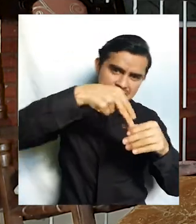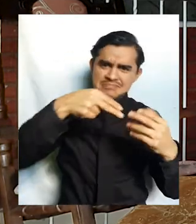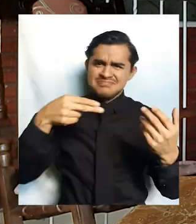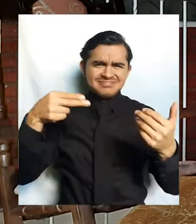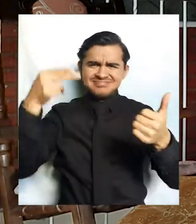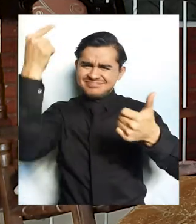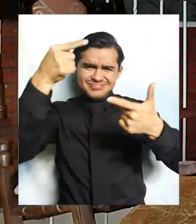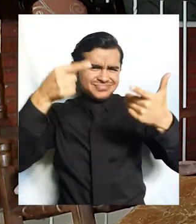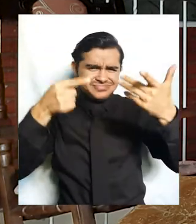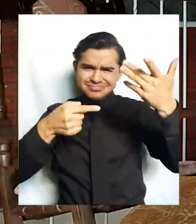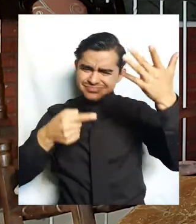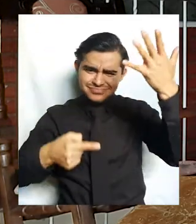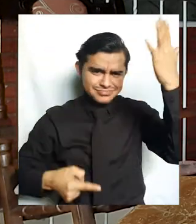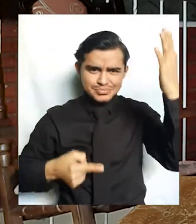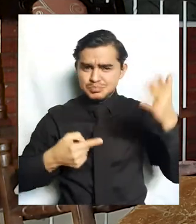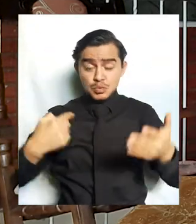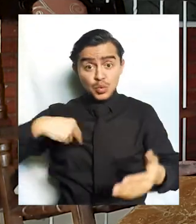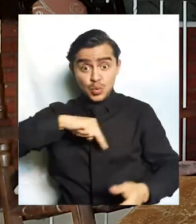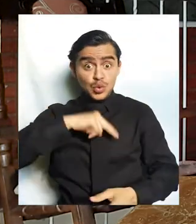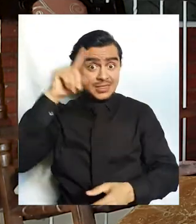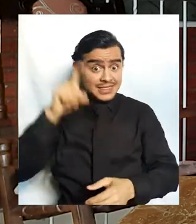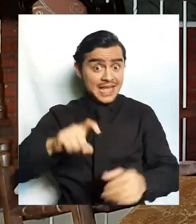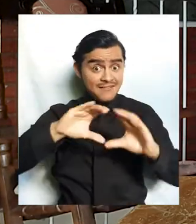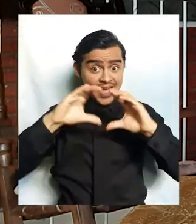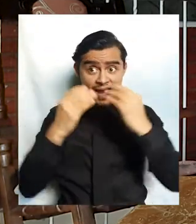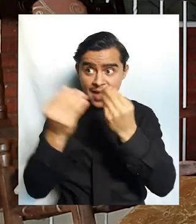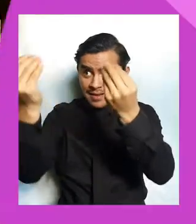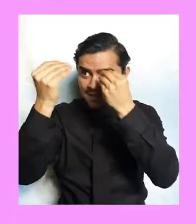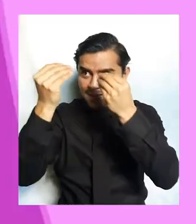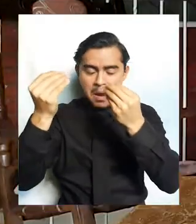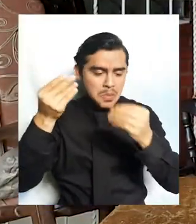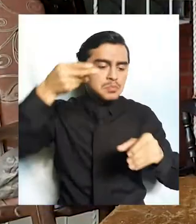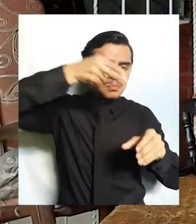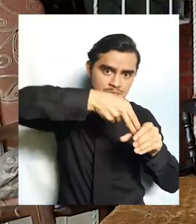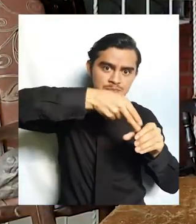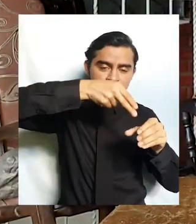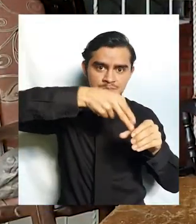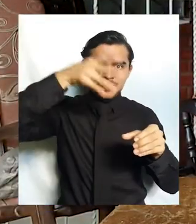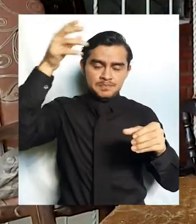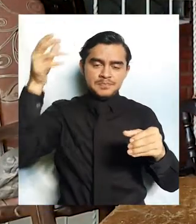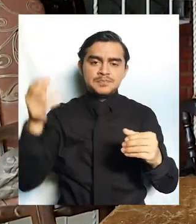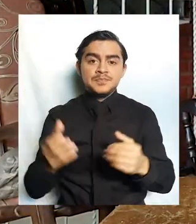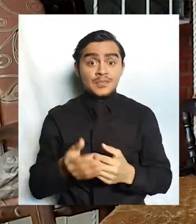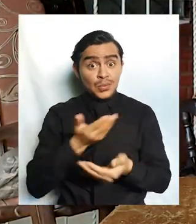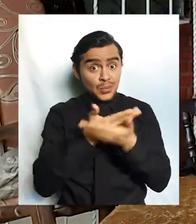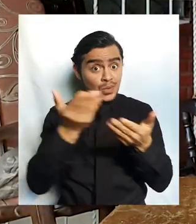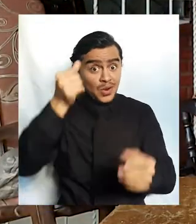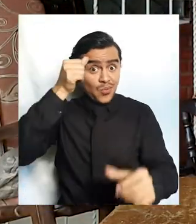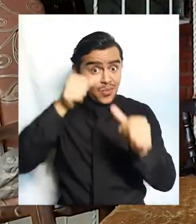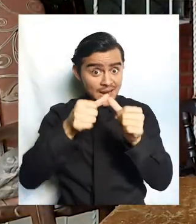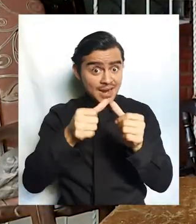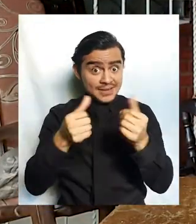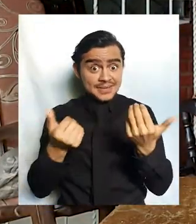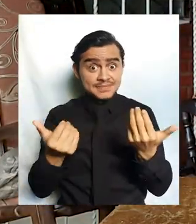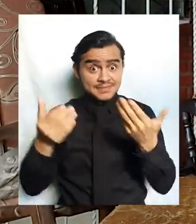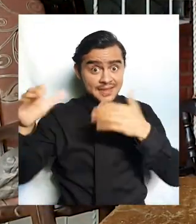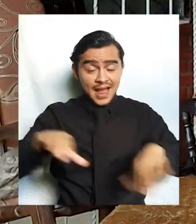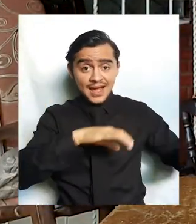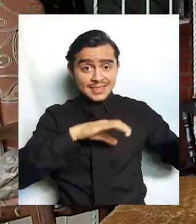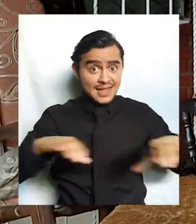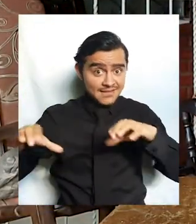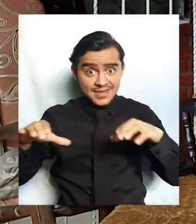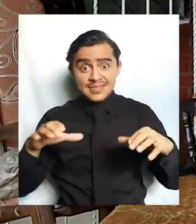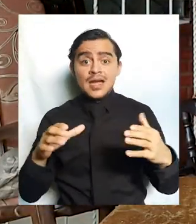que nosotros necesitamos para recibir nuestras clases. Recordemos que esta actividad nosotros la realizamos